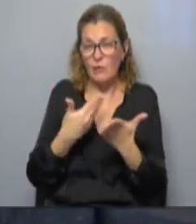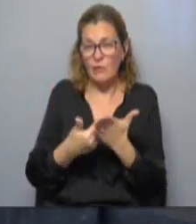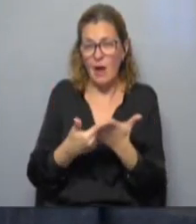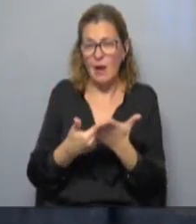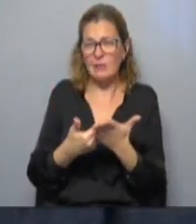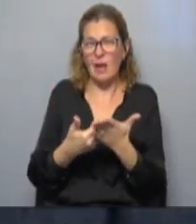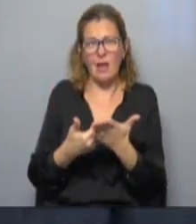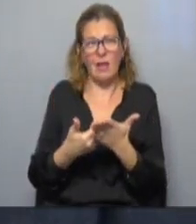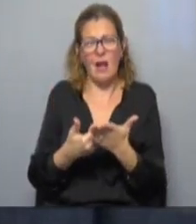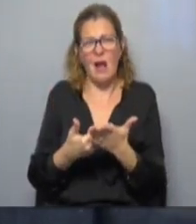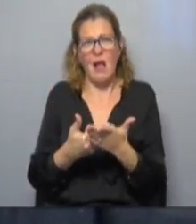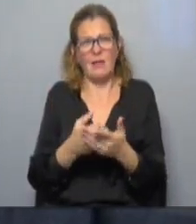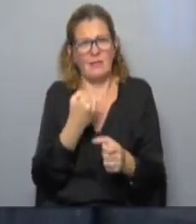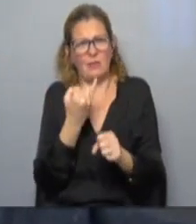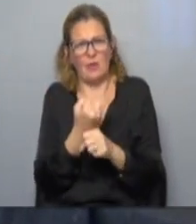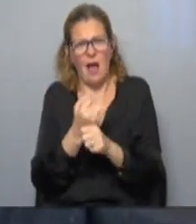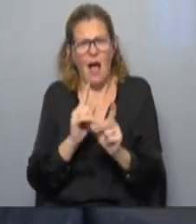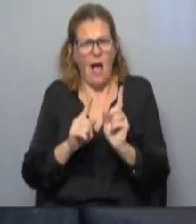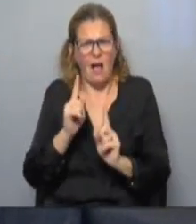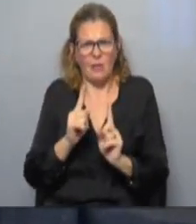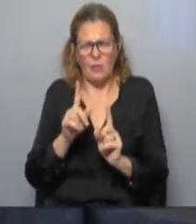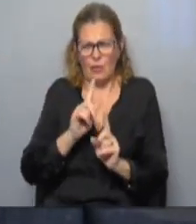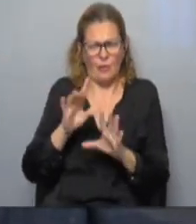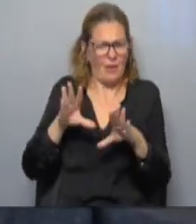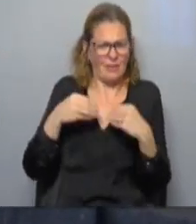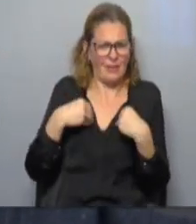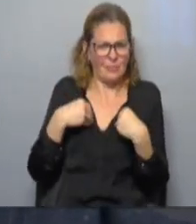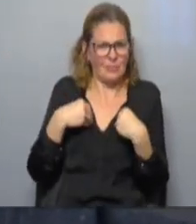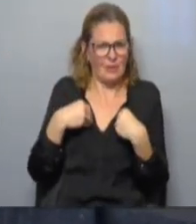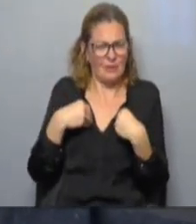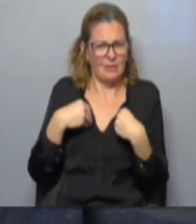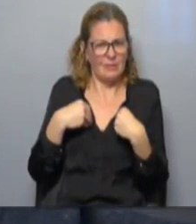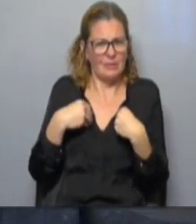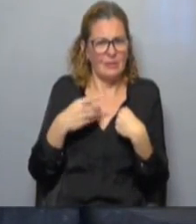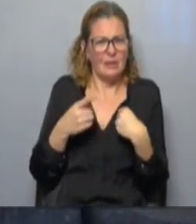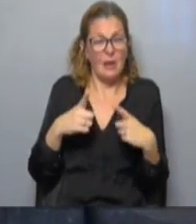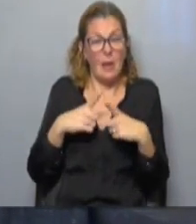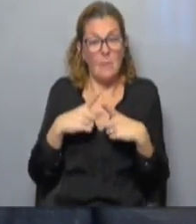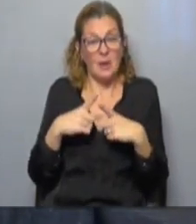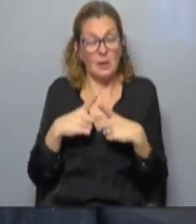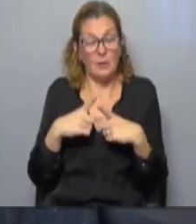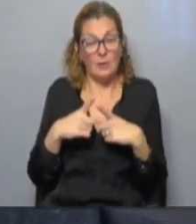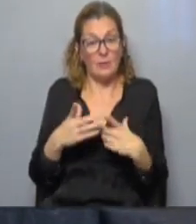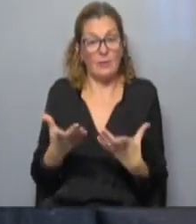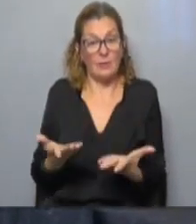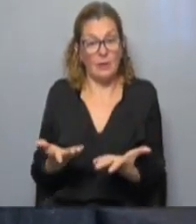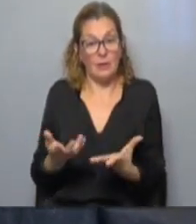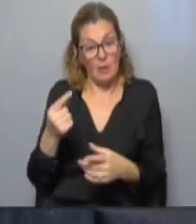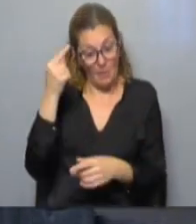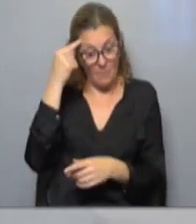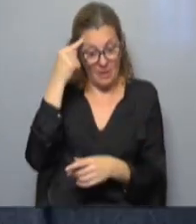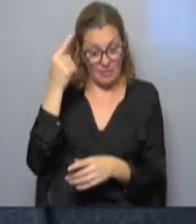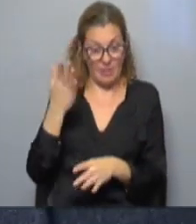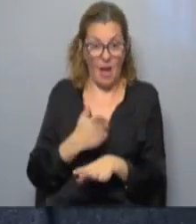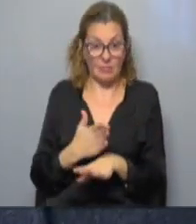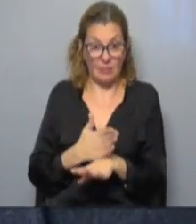institucional, algo absolutamente inaceptable, ¿no? Y que espero que reflexione.